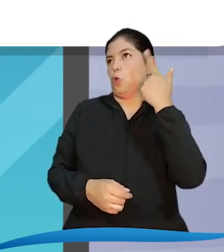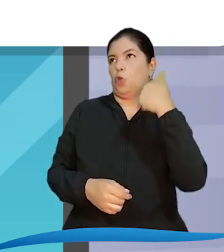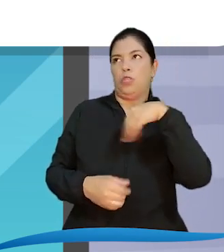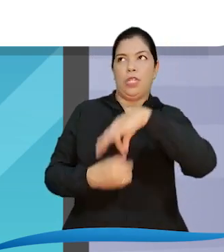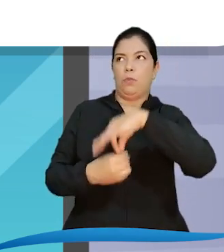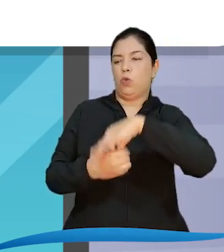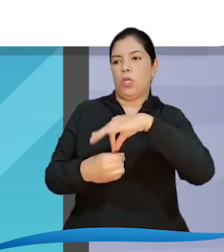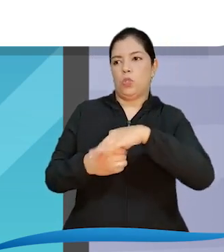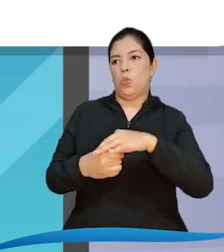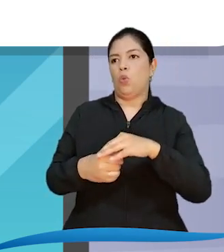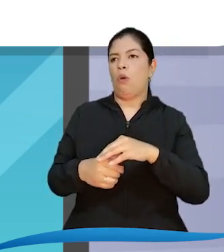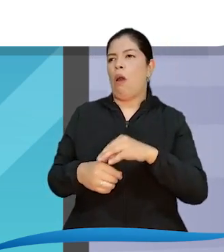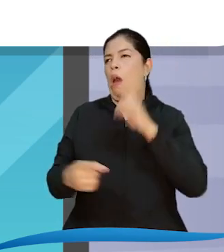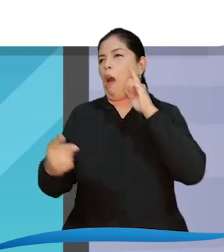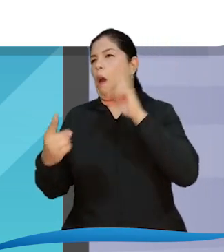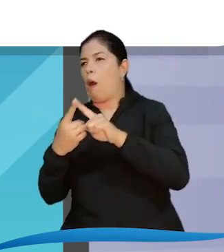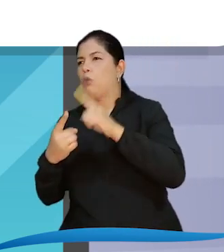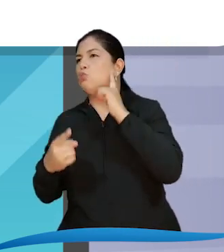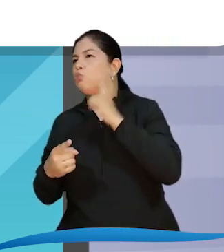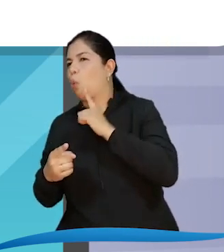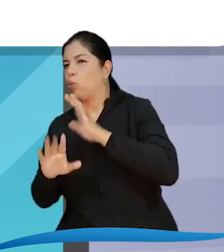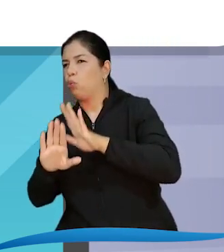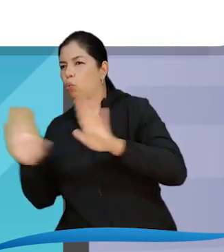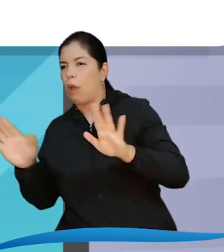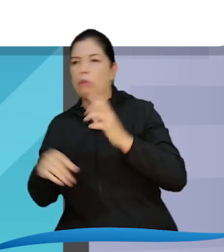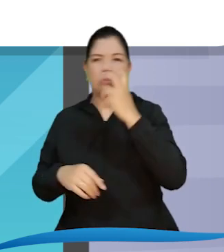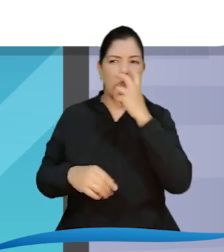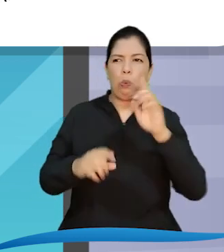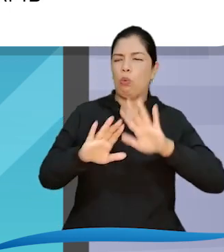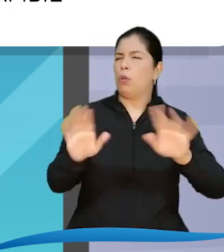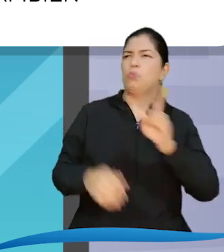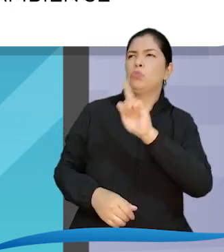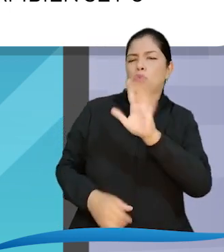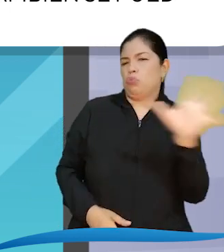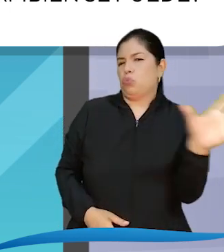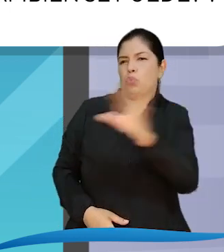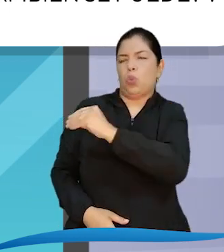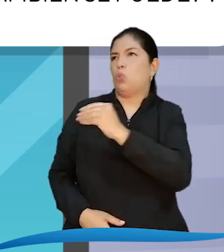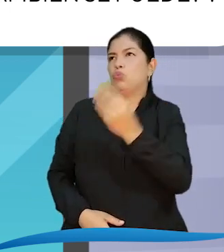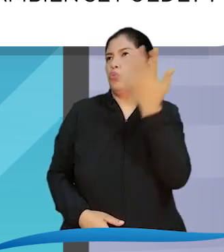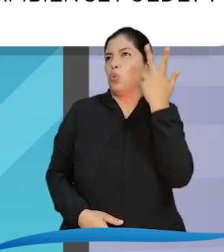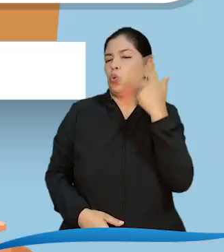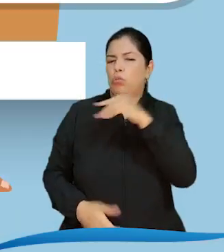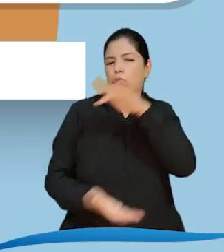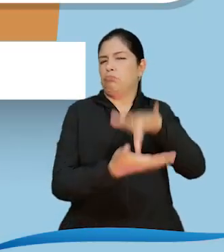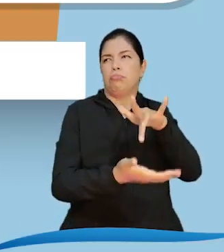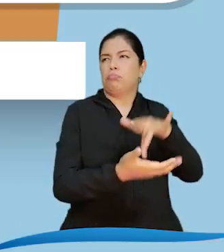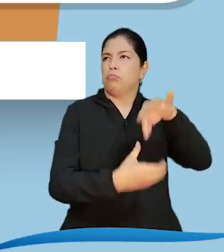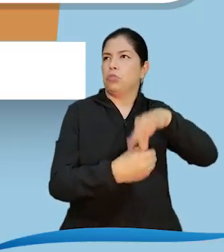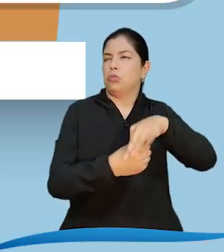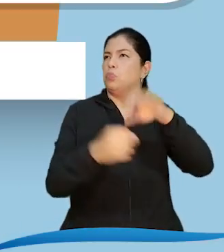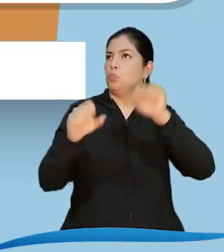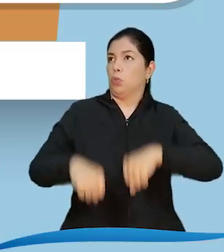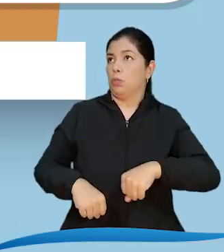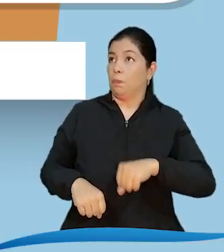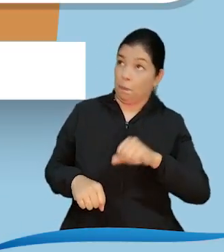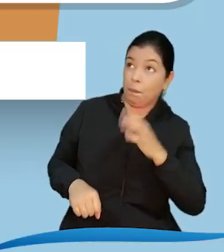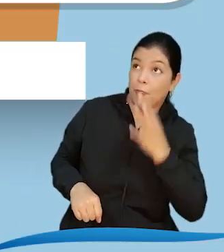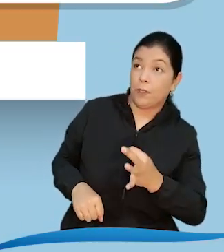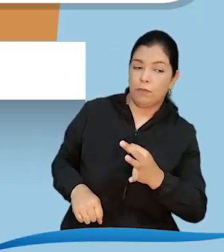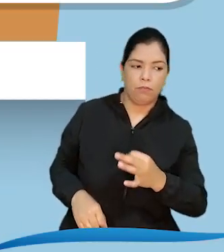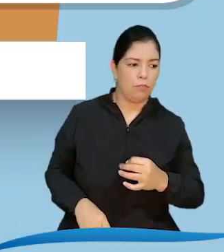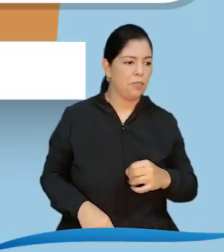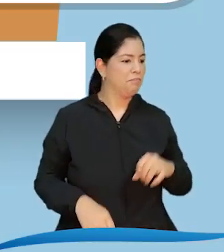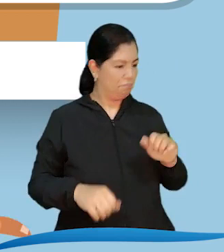Pueden votar todas las categorías de discapacidad ¿Cierto que así también se puede? Perfecto, ambas